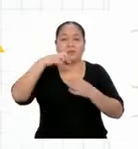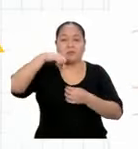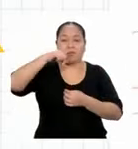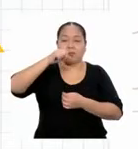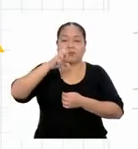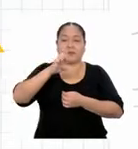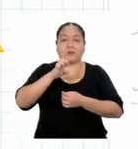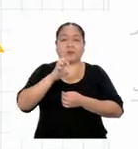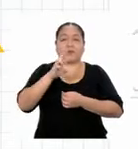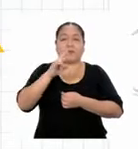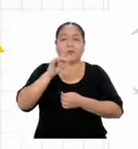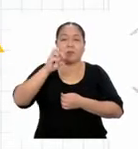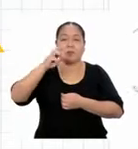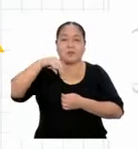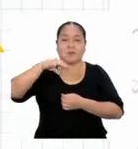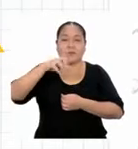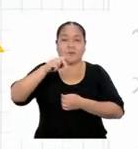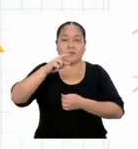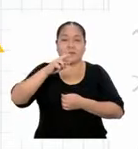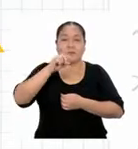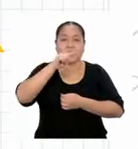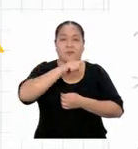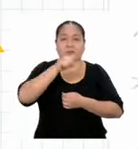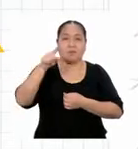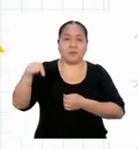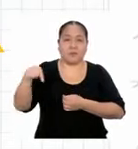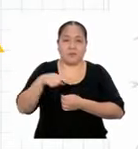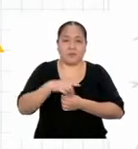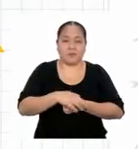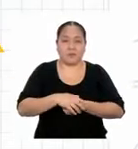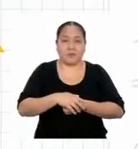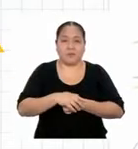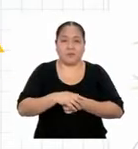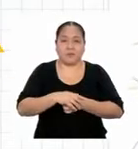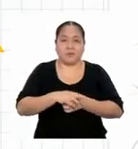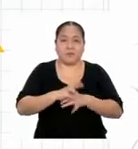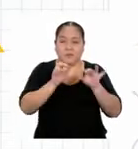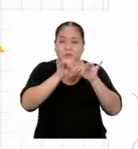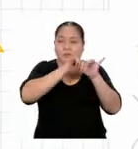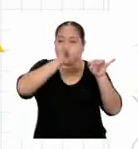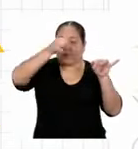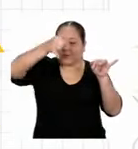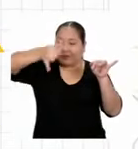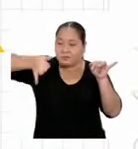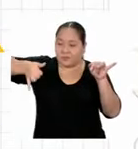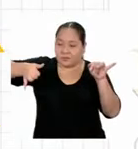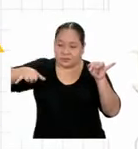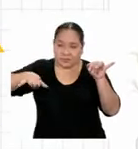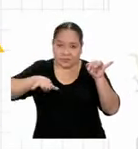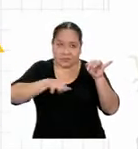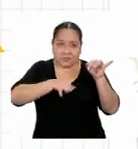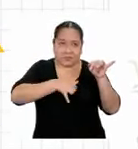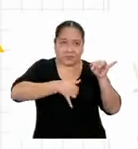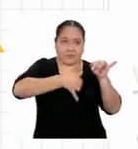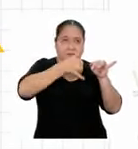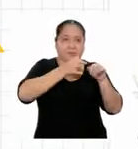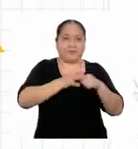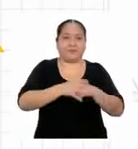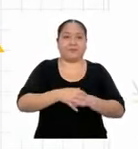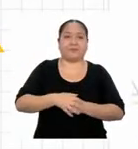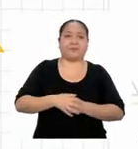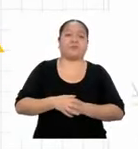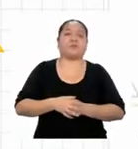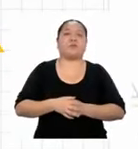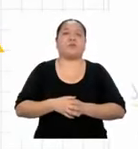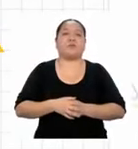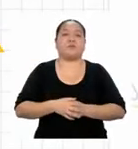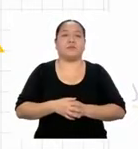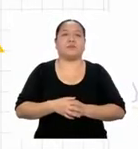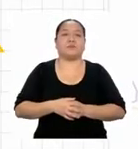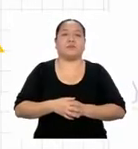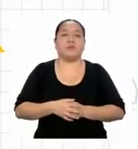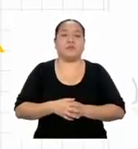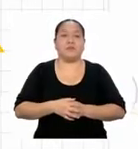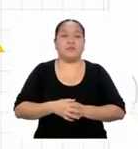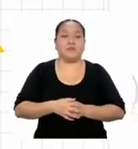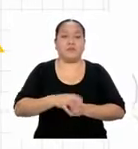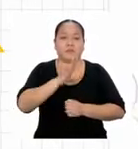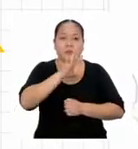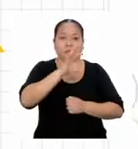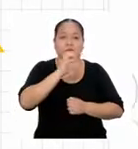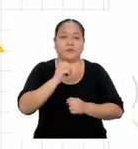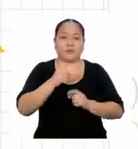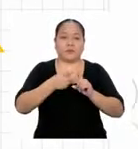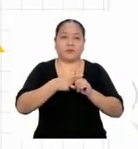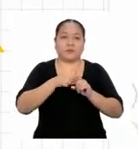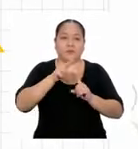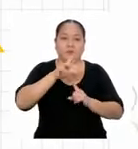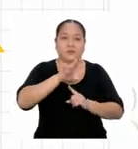Así es, profesor. El perímetro sería la longitud del contorno que corresponde al borde de la figura. 50